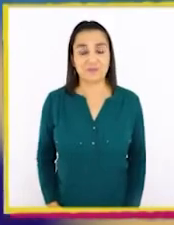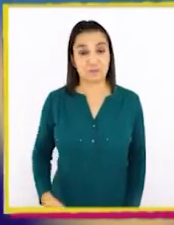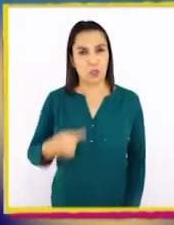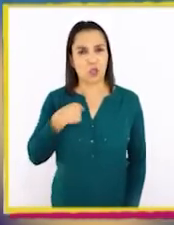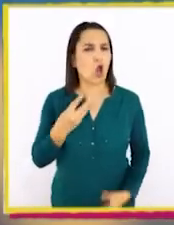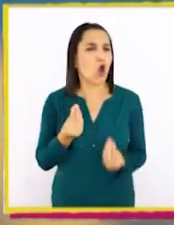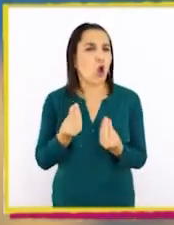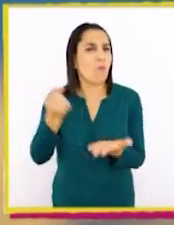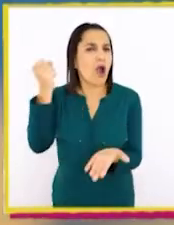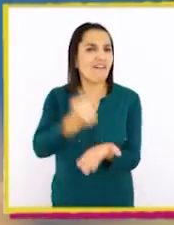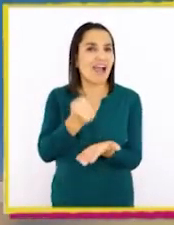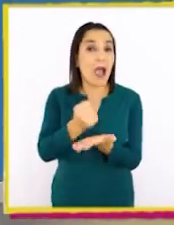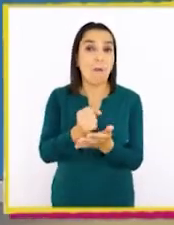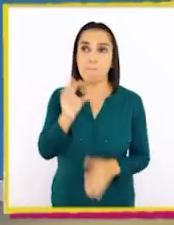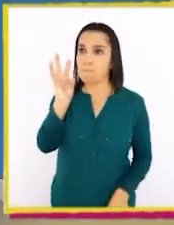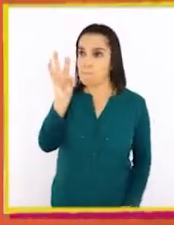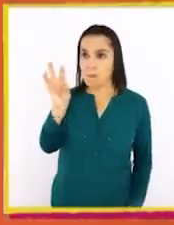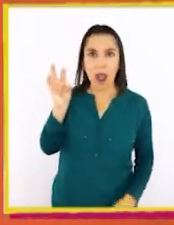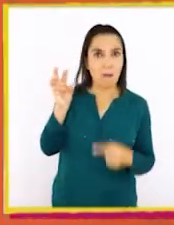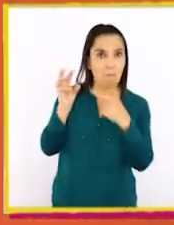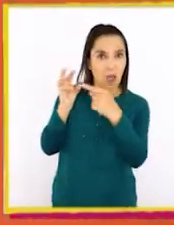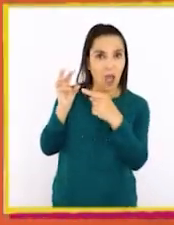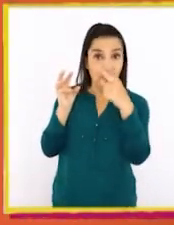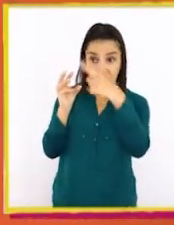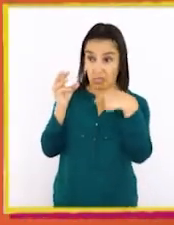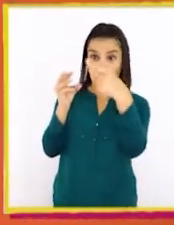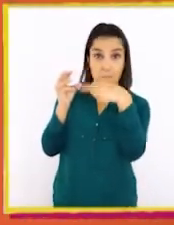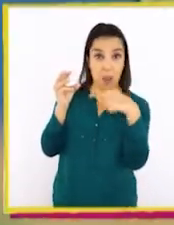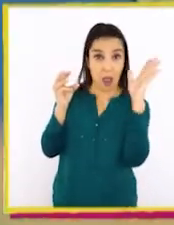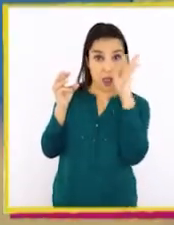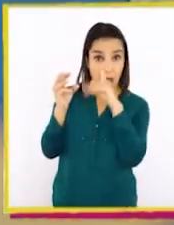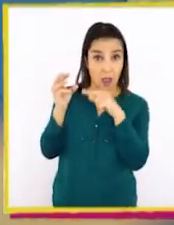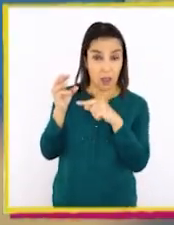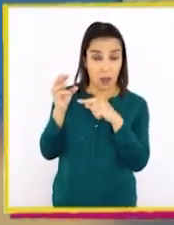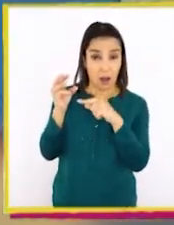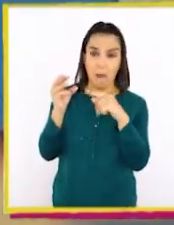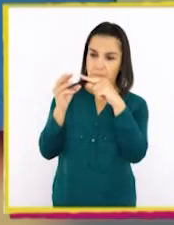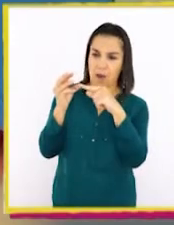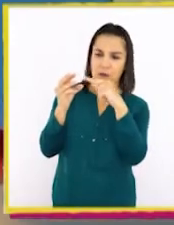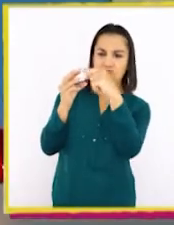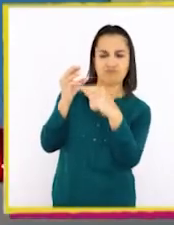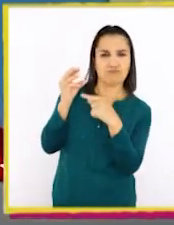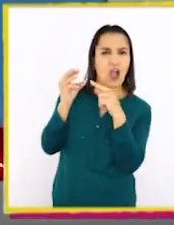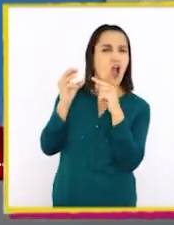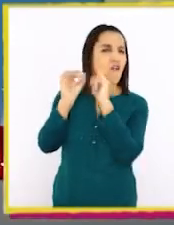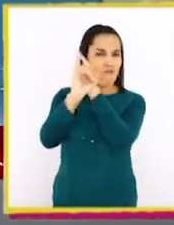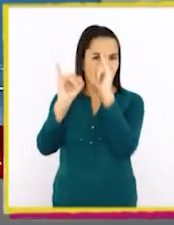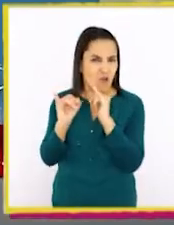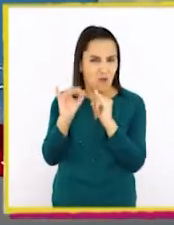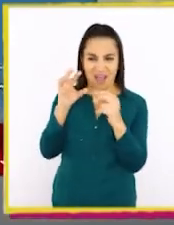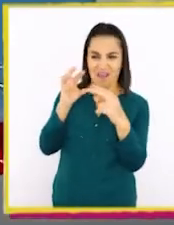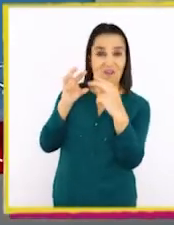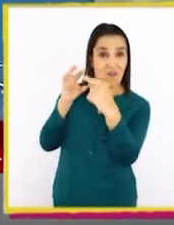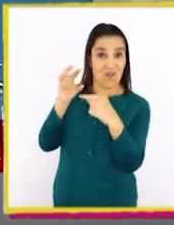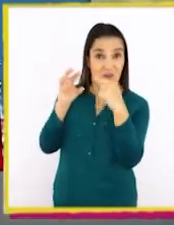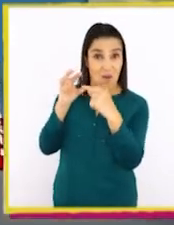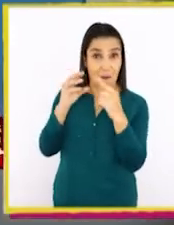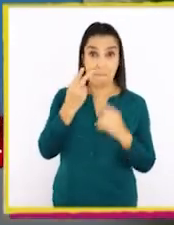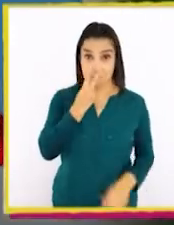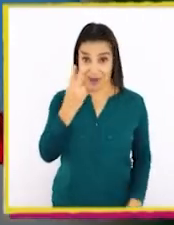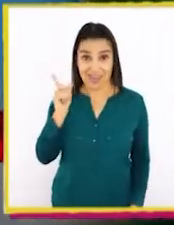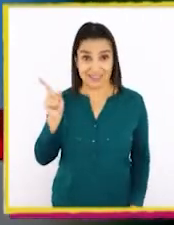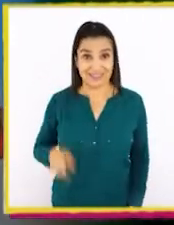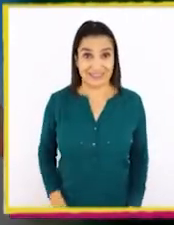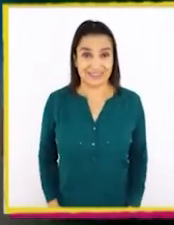estampando con papas y témperas. A la papa le hice una figura. Y está quedando así.